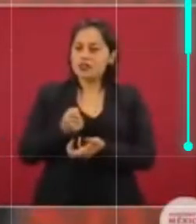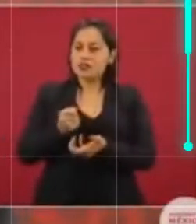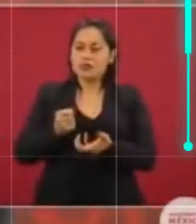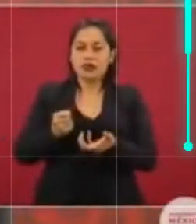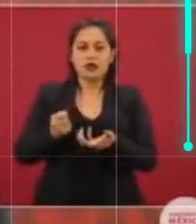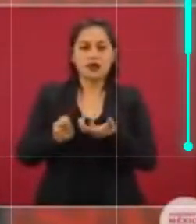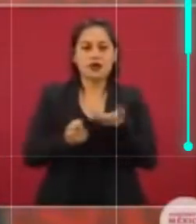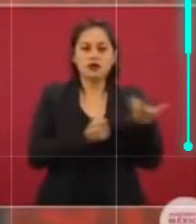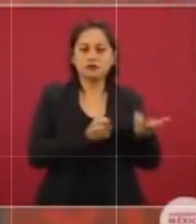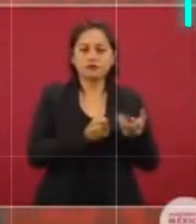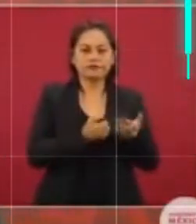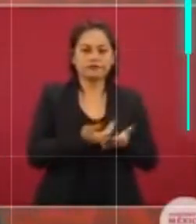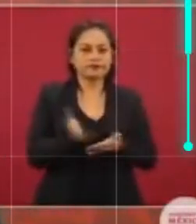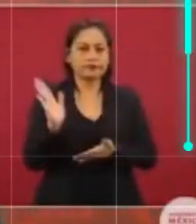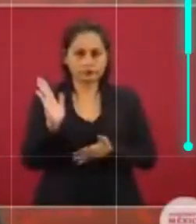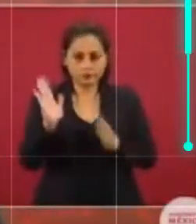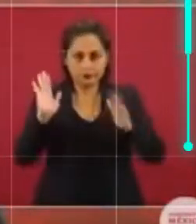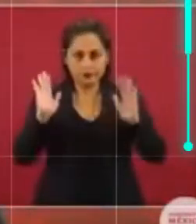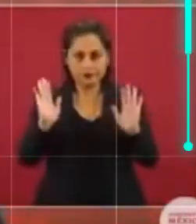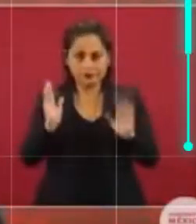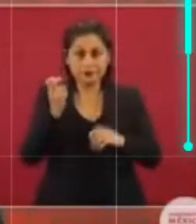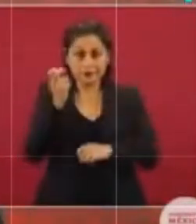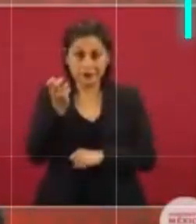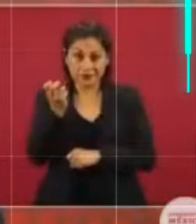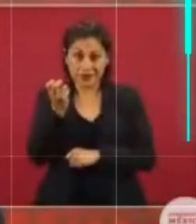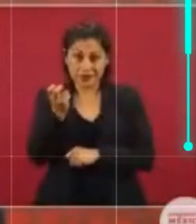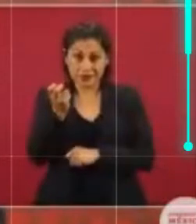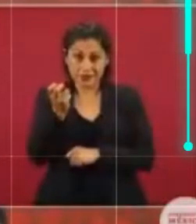de defraudación.